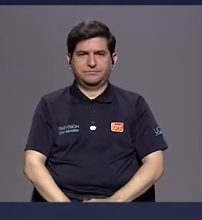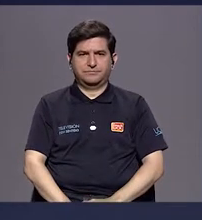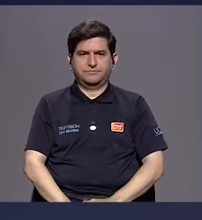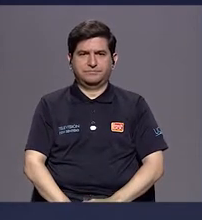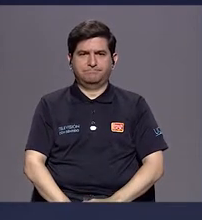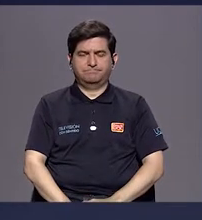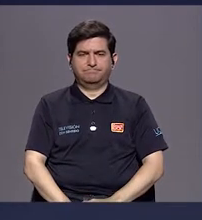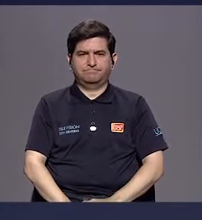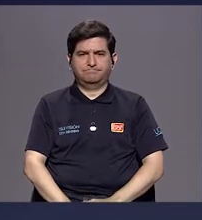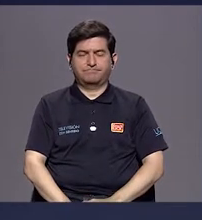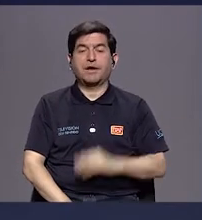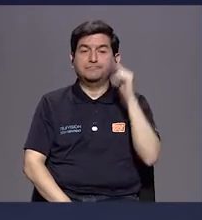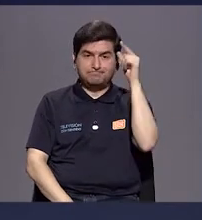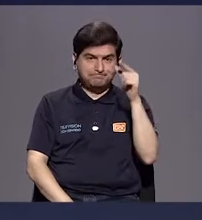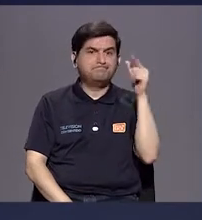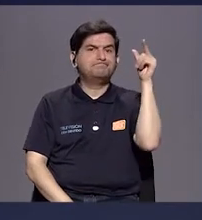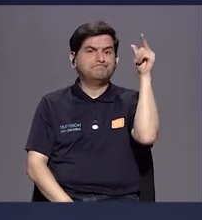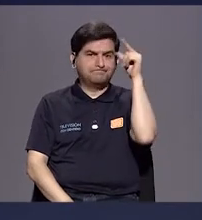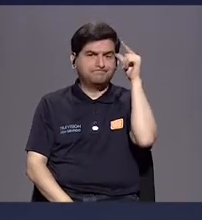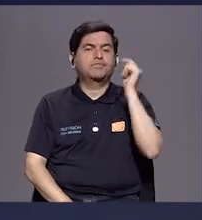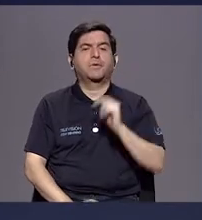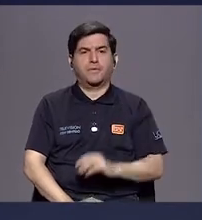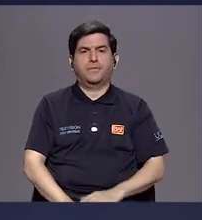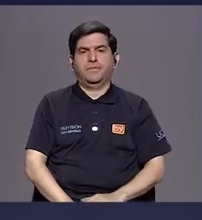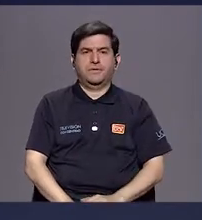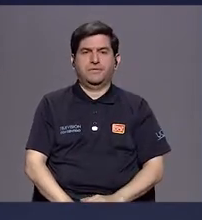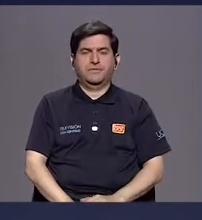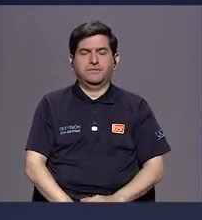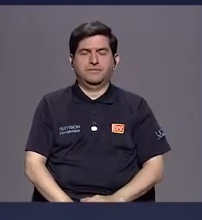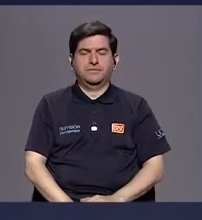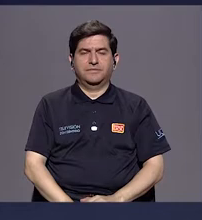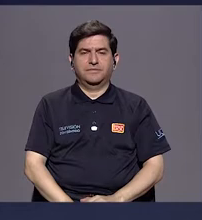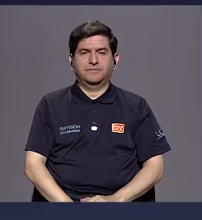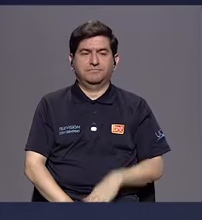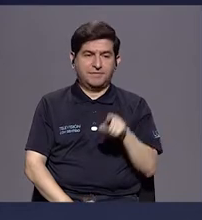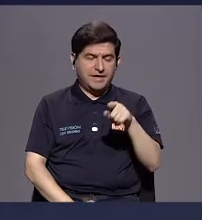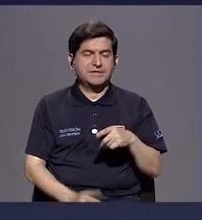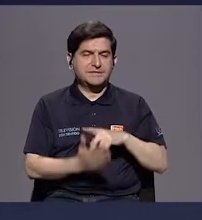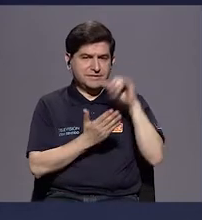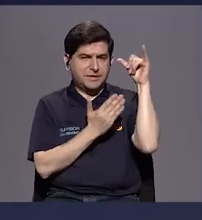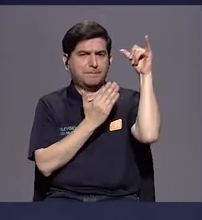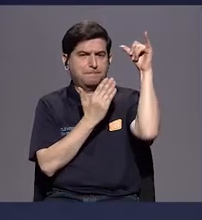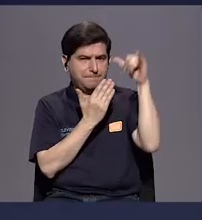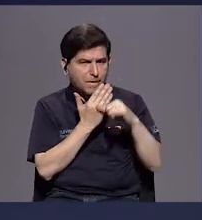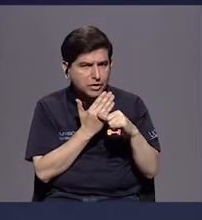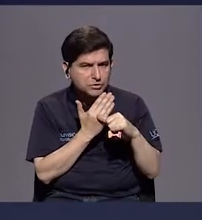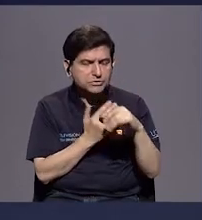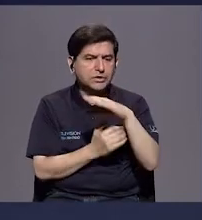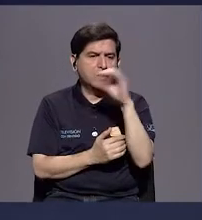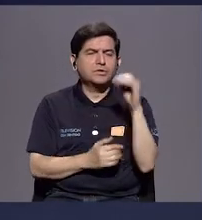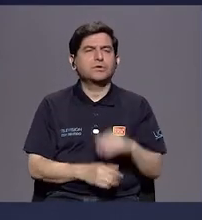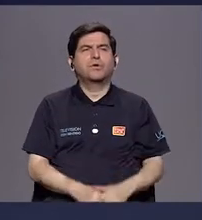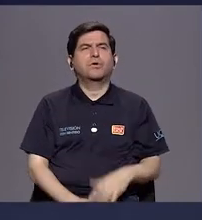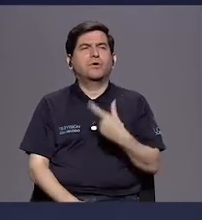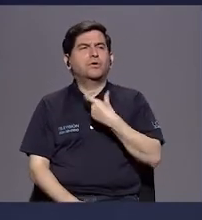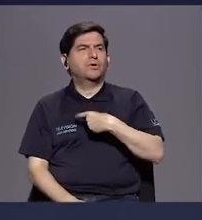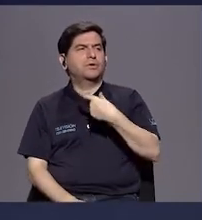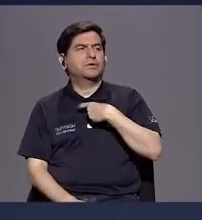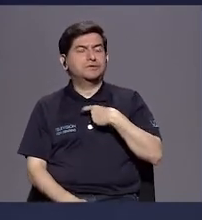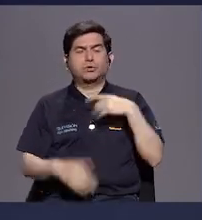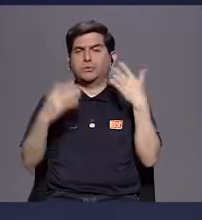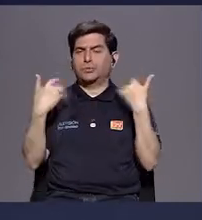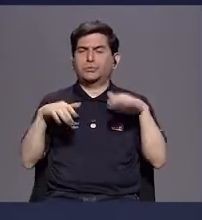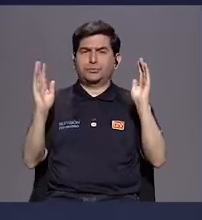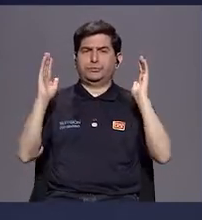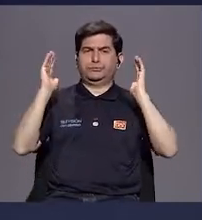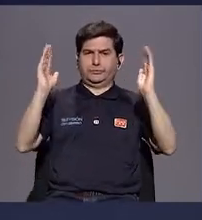Evidentemente, es un proyecto o es una aspiración bastante